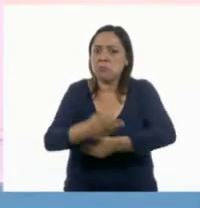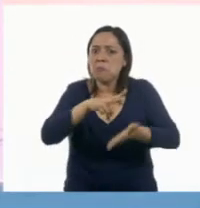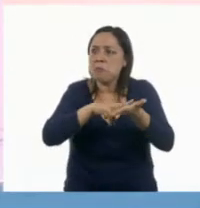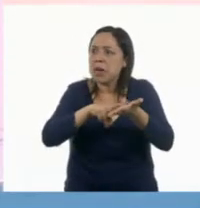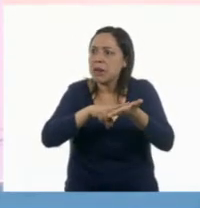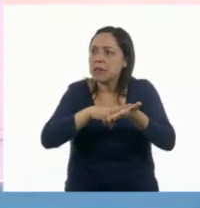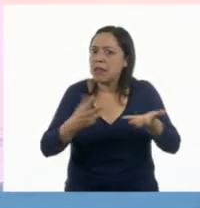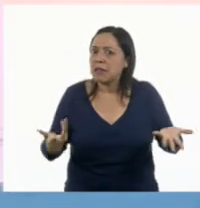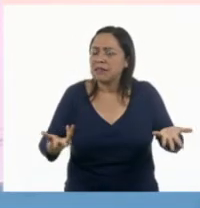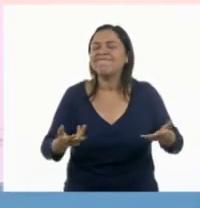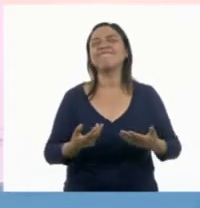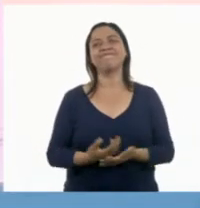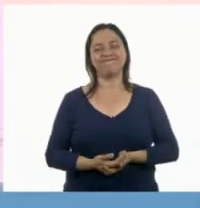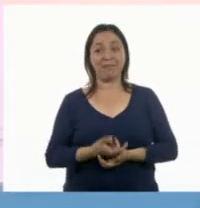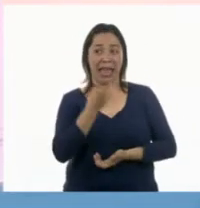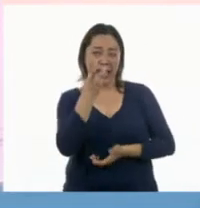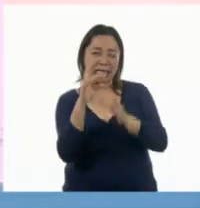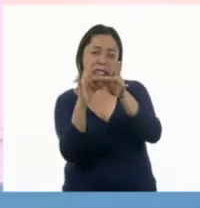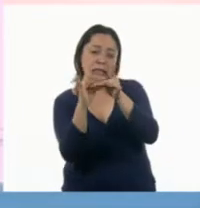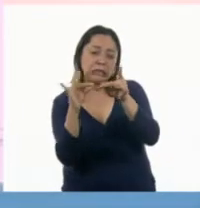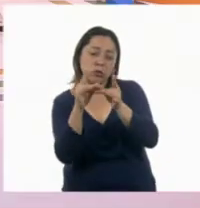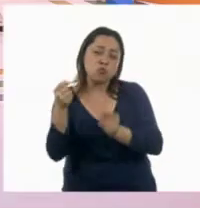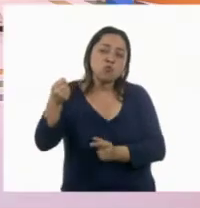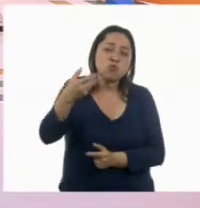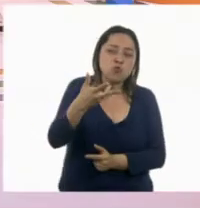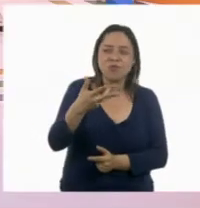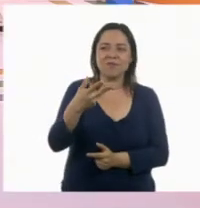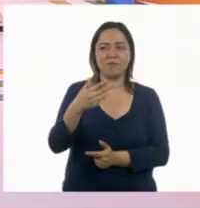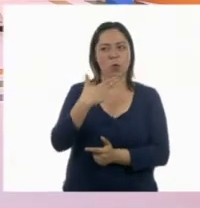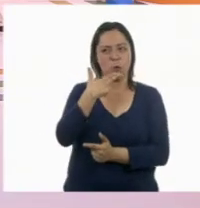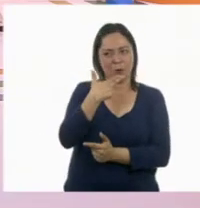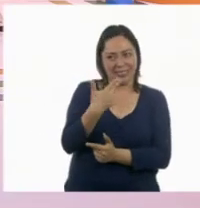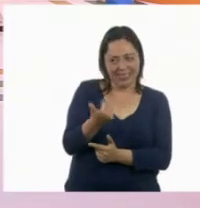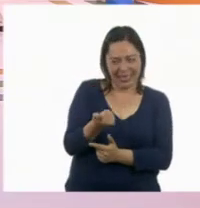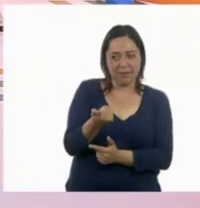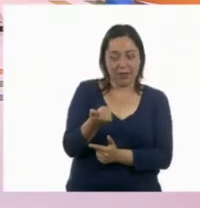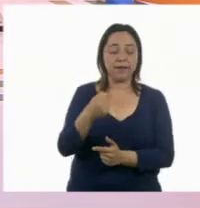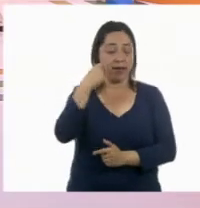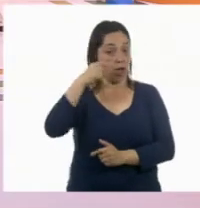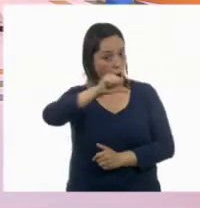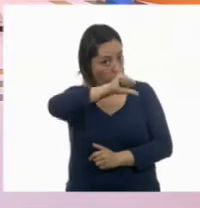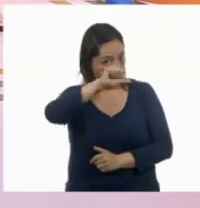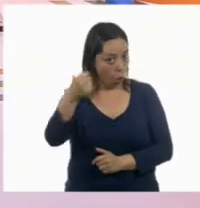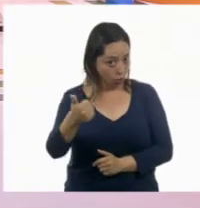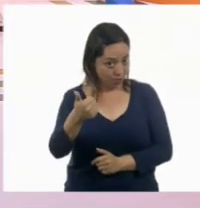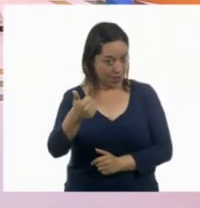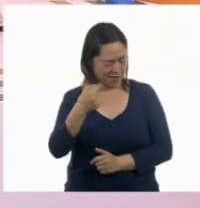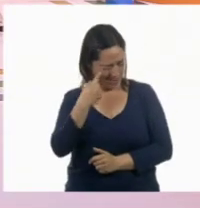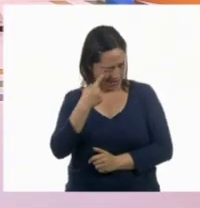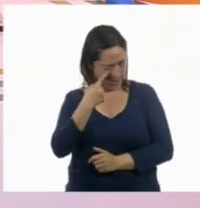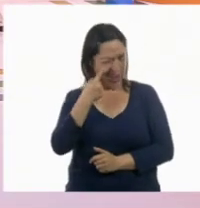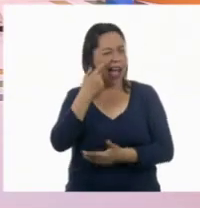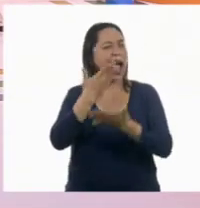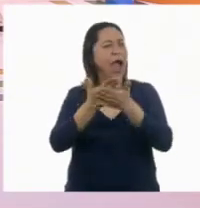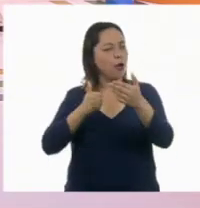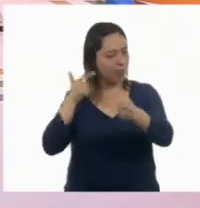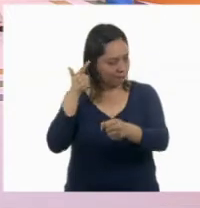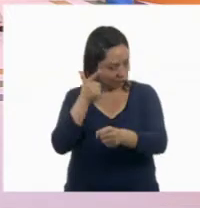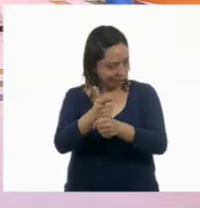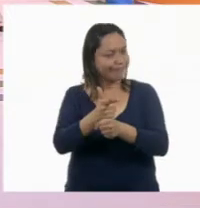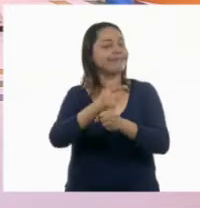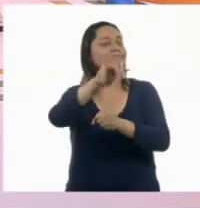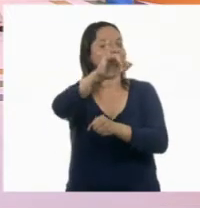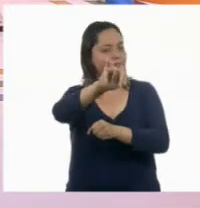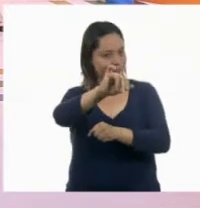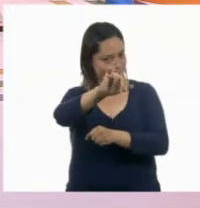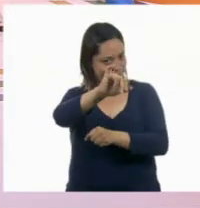Creo que esa pista no nos está funcionando. No. Pero te voy a decir otra. Y ustedes también atentos. Con esta pista sí van a saber quién es Lalo y quién